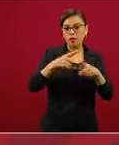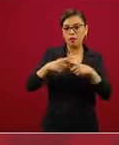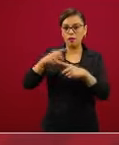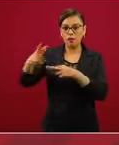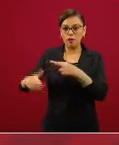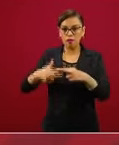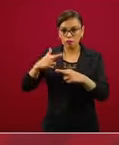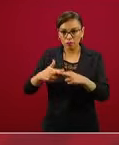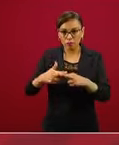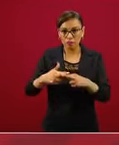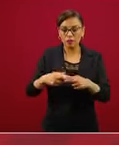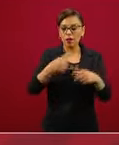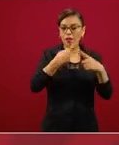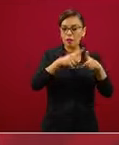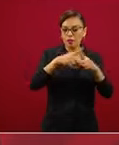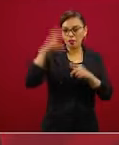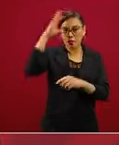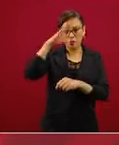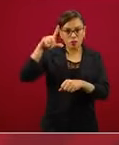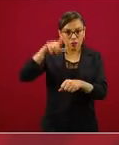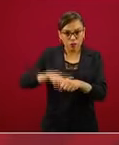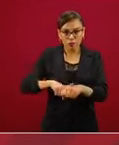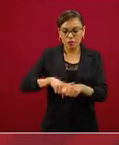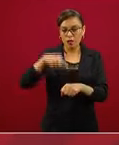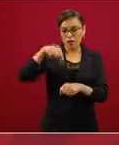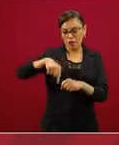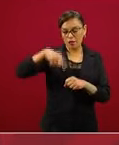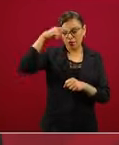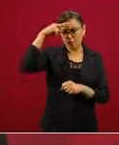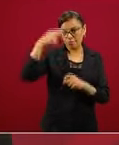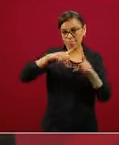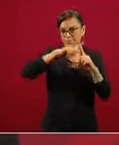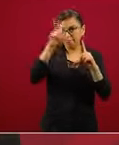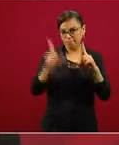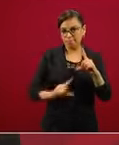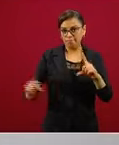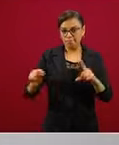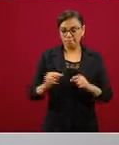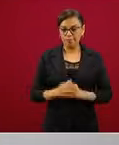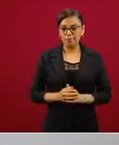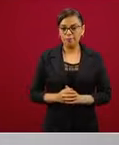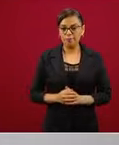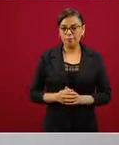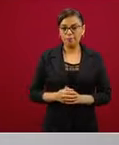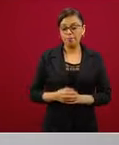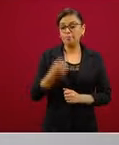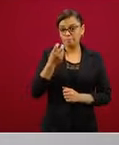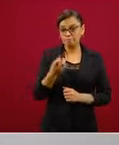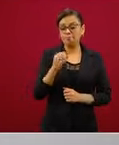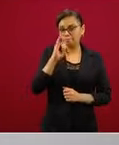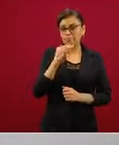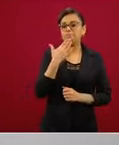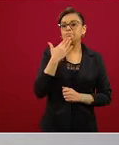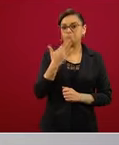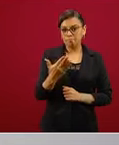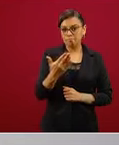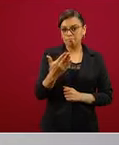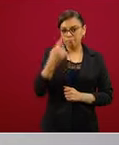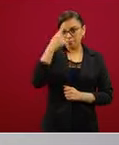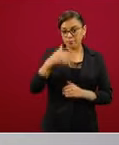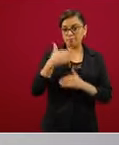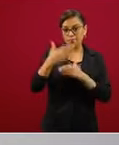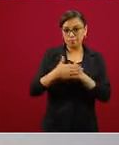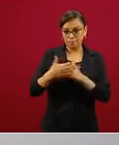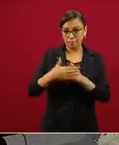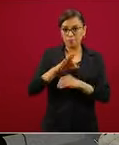con culturas y realidades distintas de nuestro país. Y así será y así debe de ser el retorno a